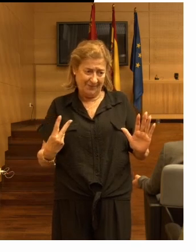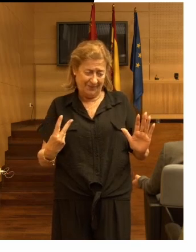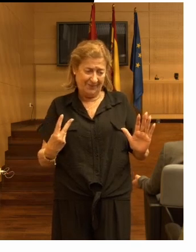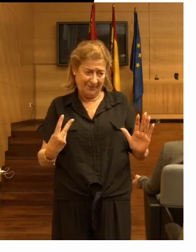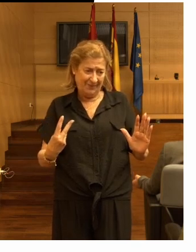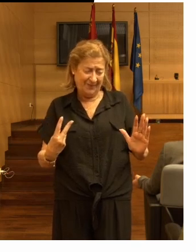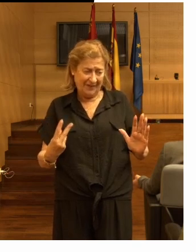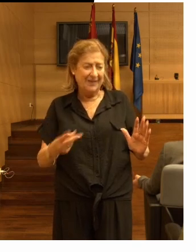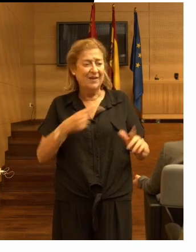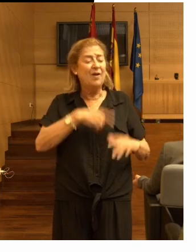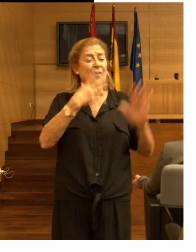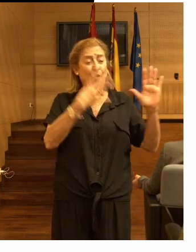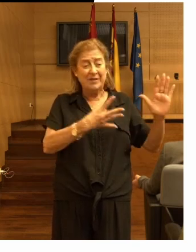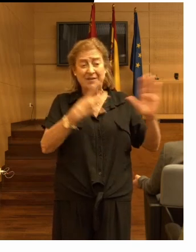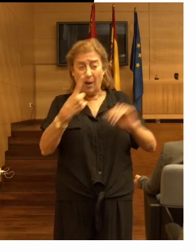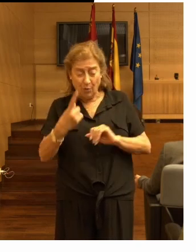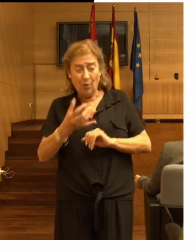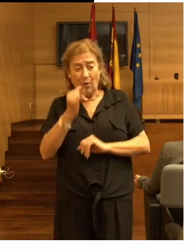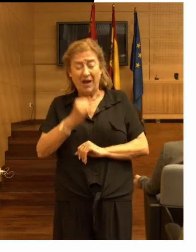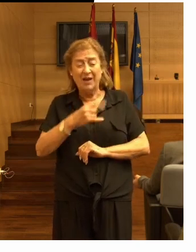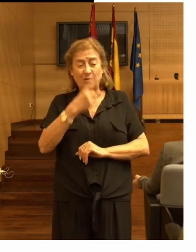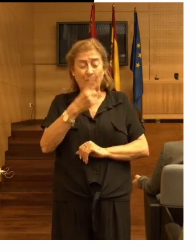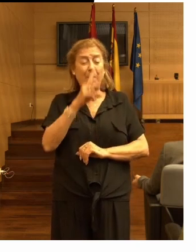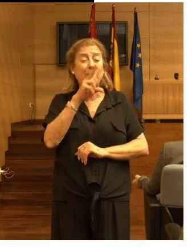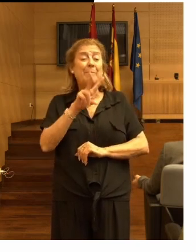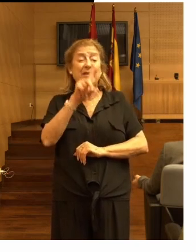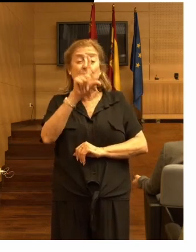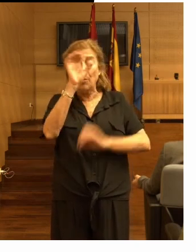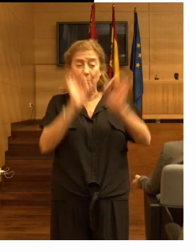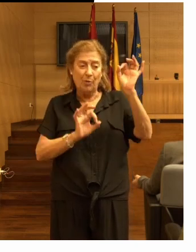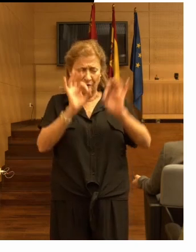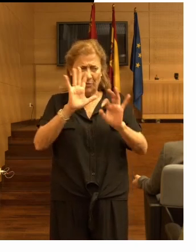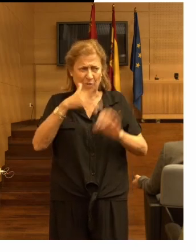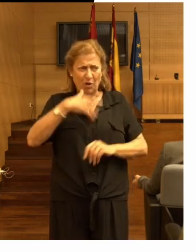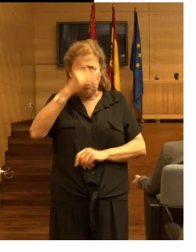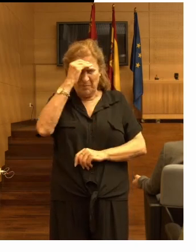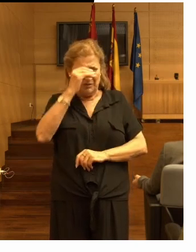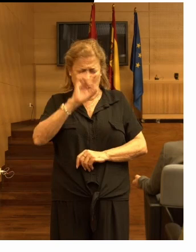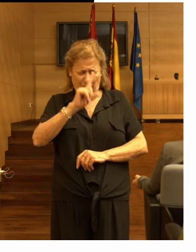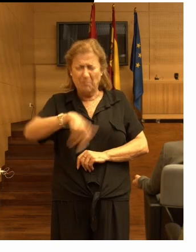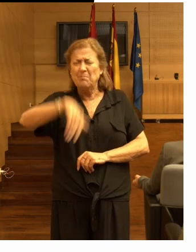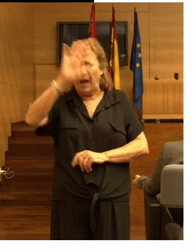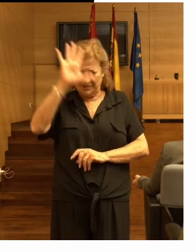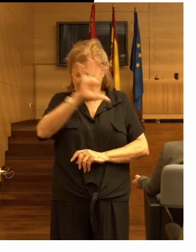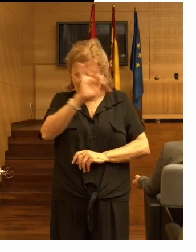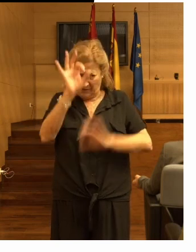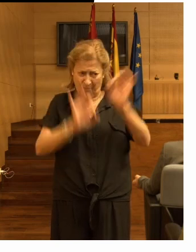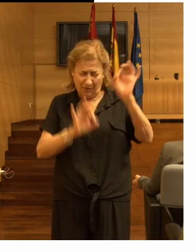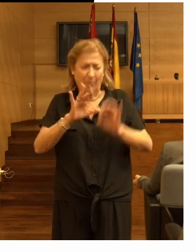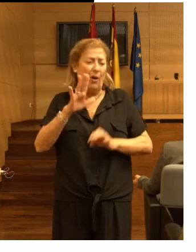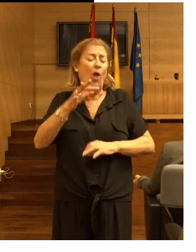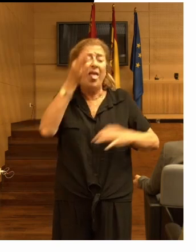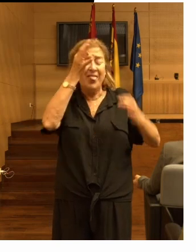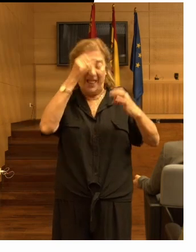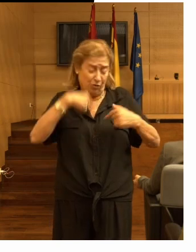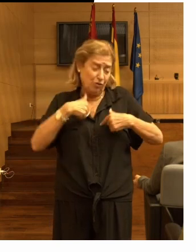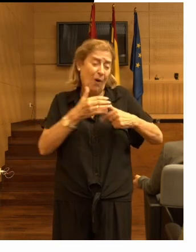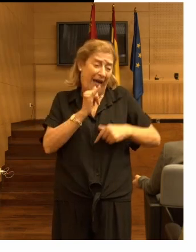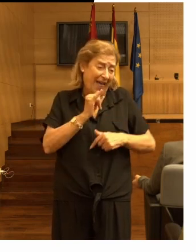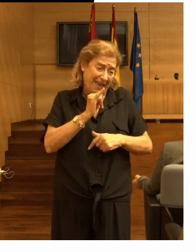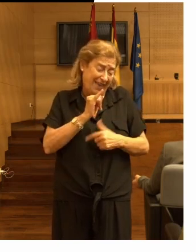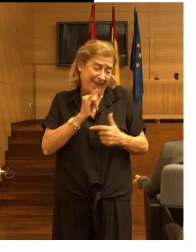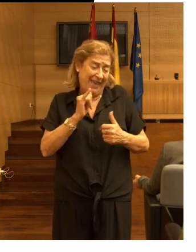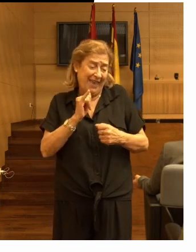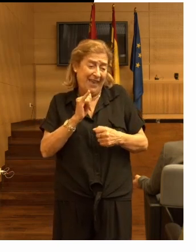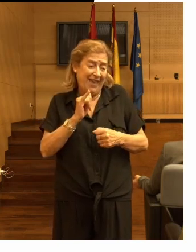en el 91 había un 21% pero yo creo que era más bien en un 50% lo que pasa es que los datos que tenemos eran los